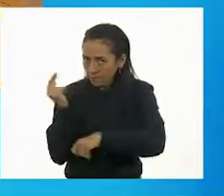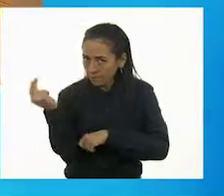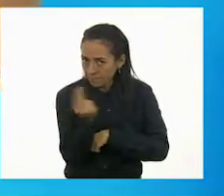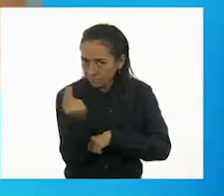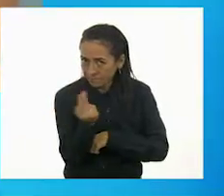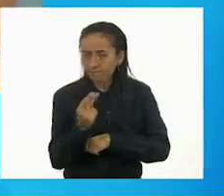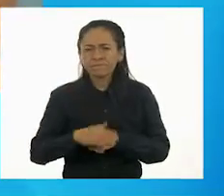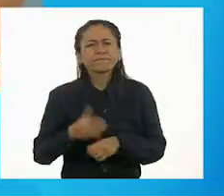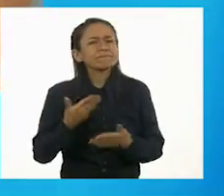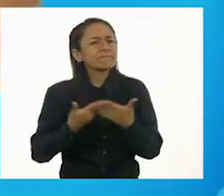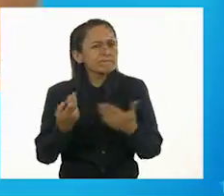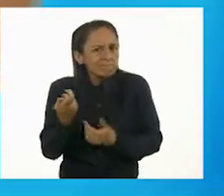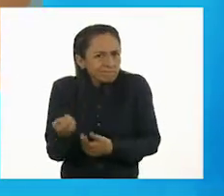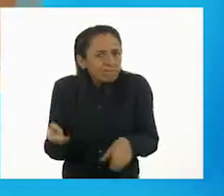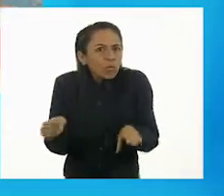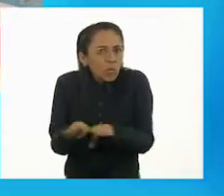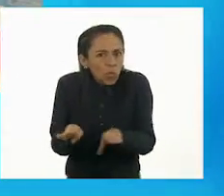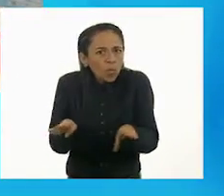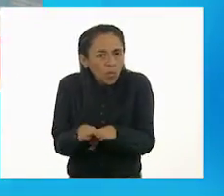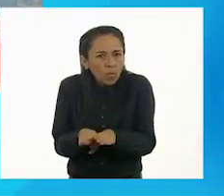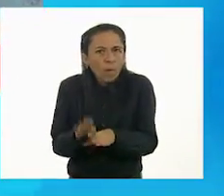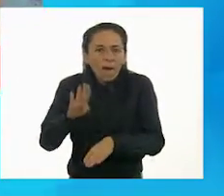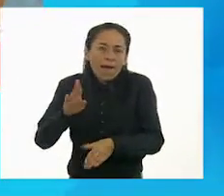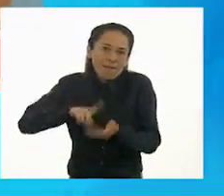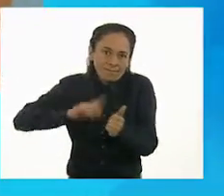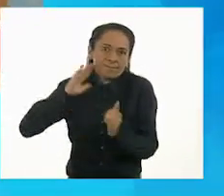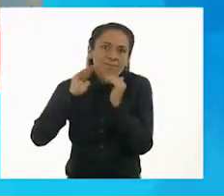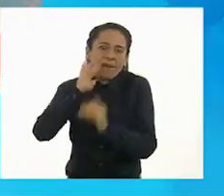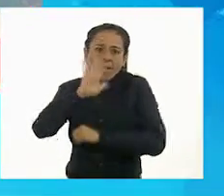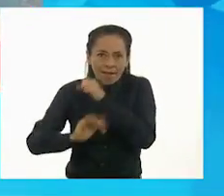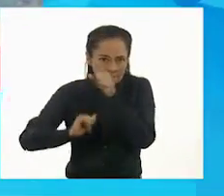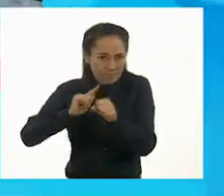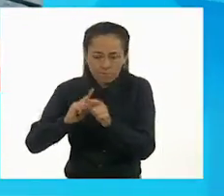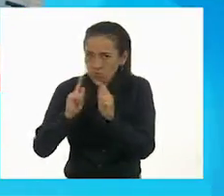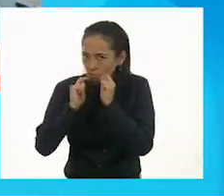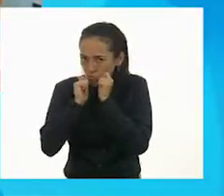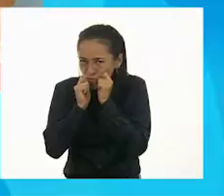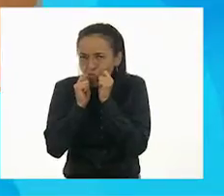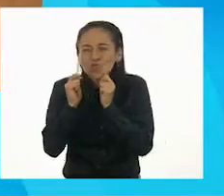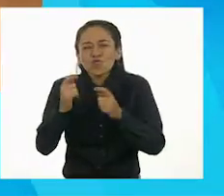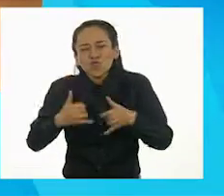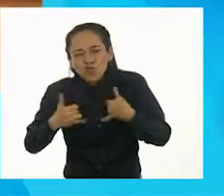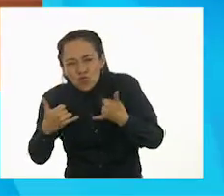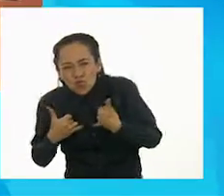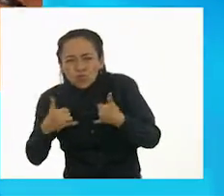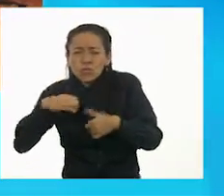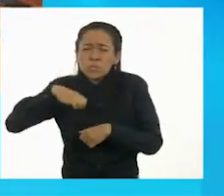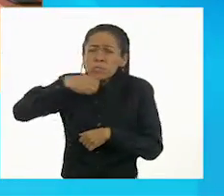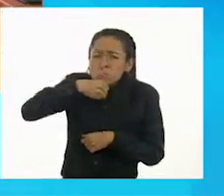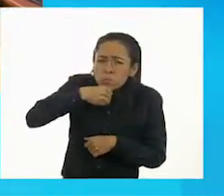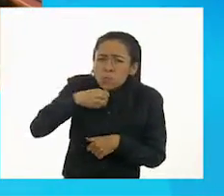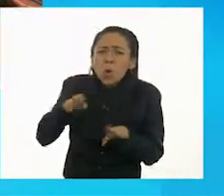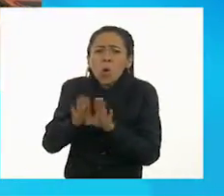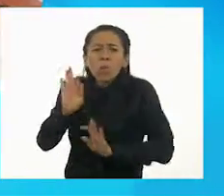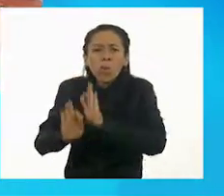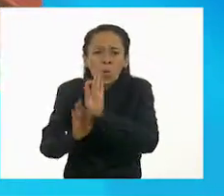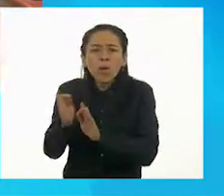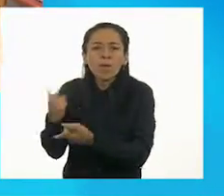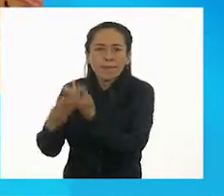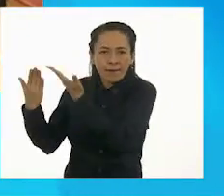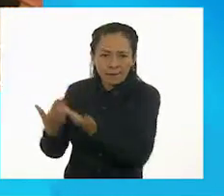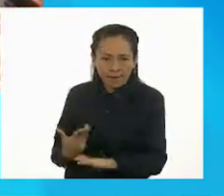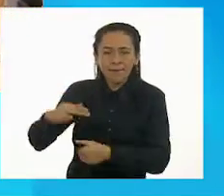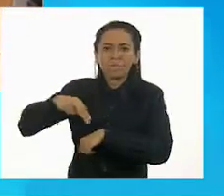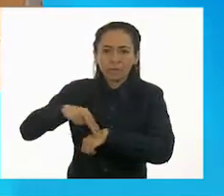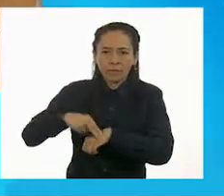Y para saber más acerca del cuidado que requieren nuestras mascotas, ya sean muy viejitas o muy jóvenes, nos acompaña el doctor Fausto Reyes. Fausto, muchas gracias por estar con